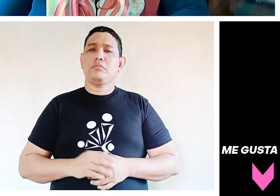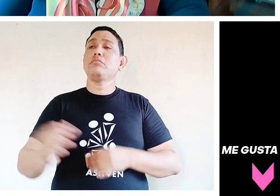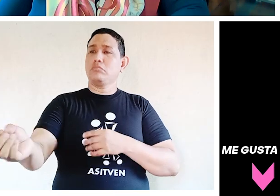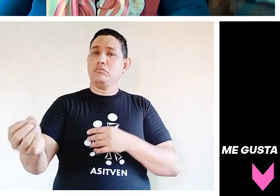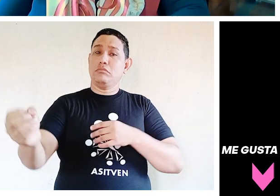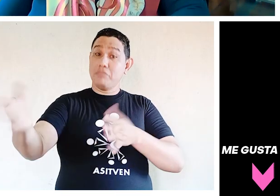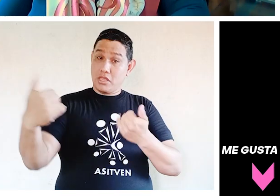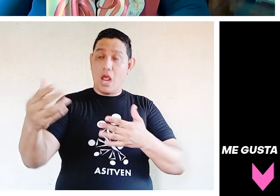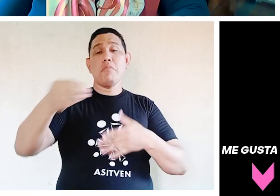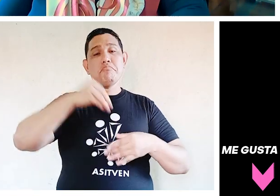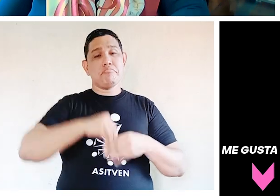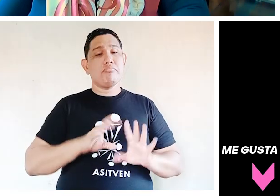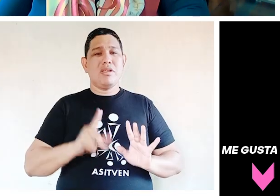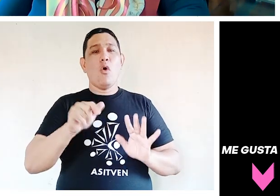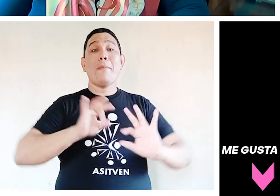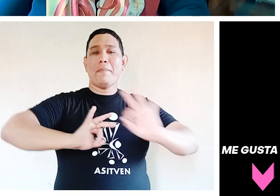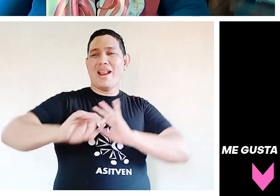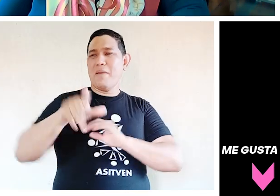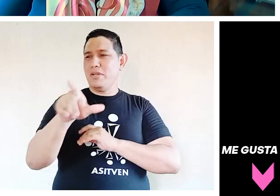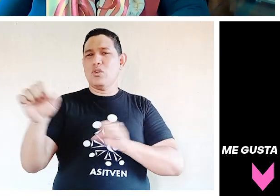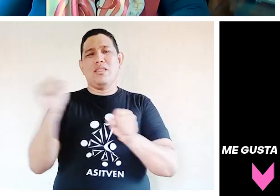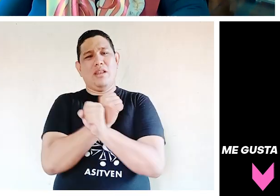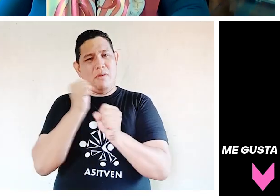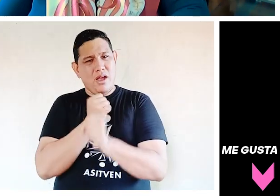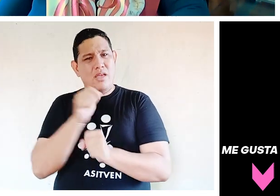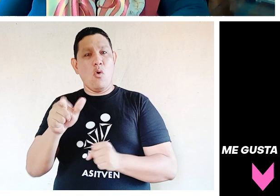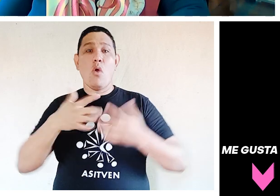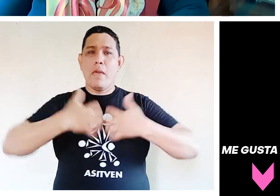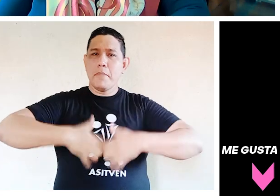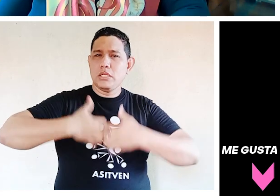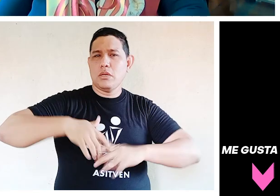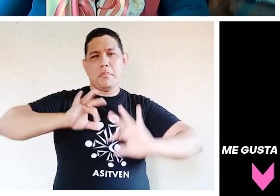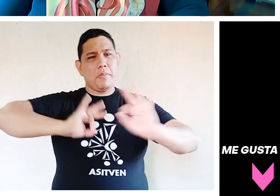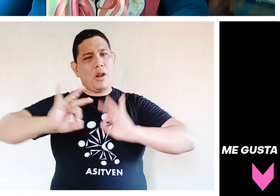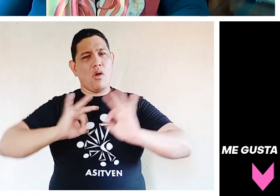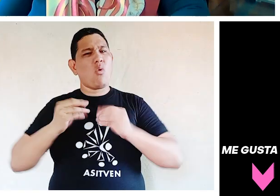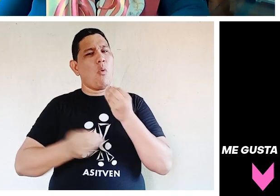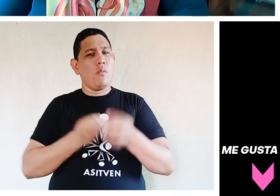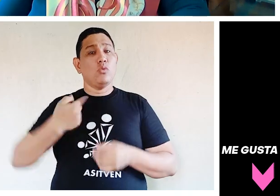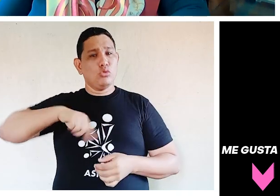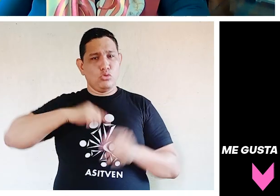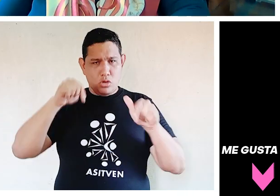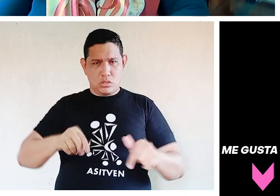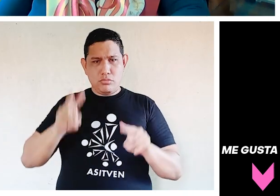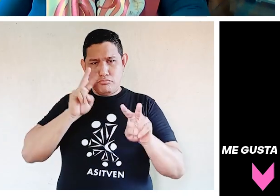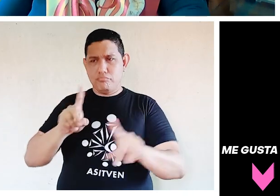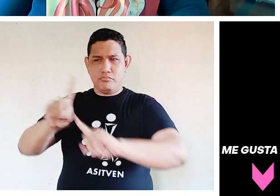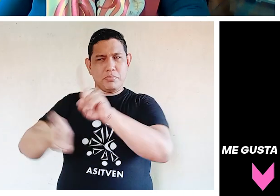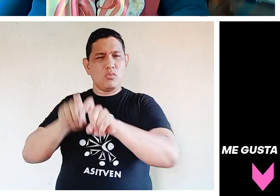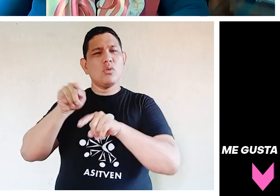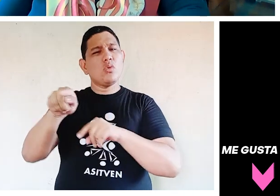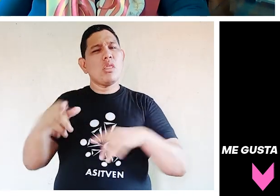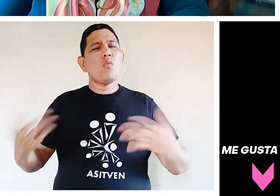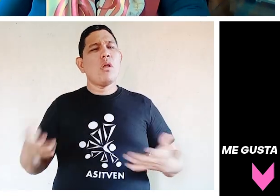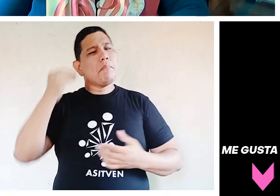preparar a veces a los empleados o cómo se están preparando las empresas para eso. Entonces, me interesa que consideremos qué hace falta, qué hace